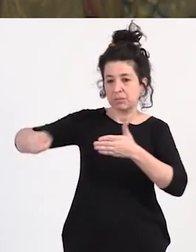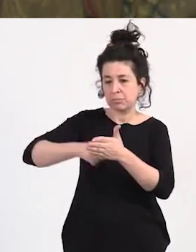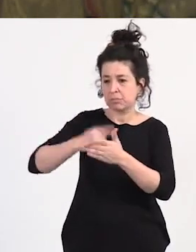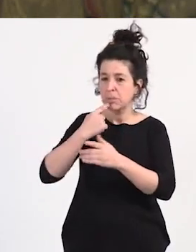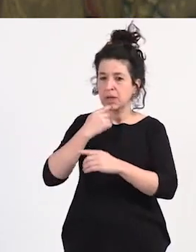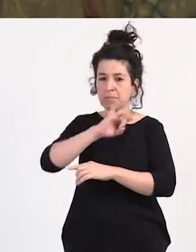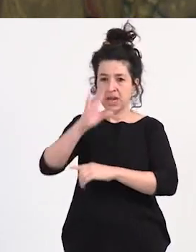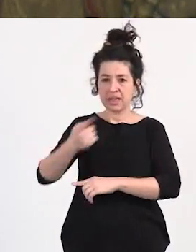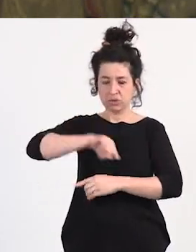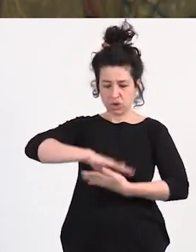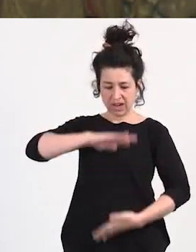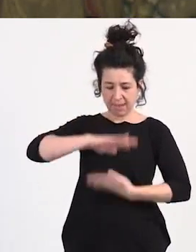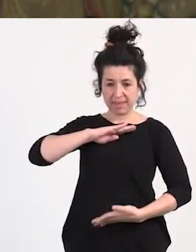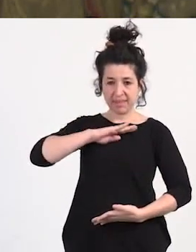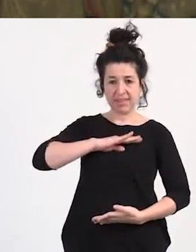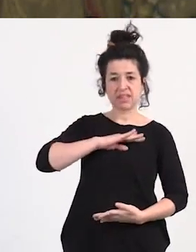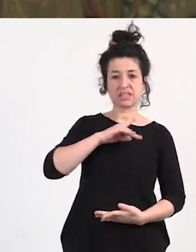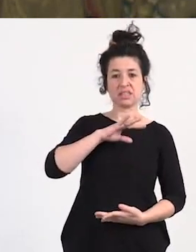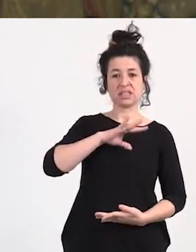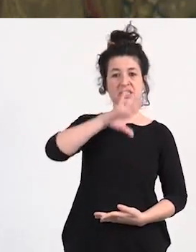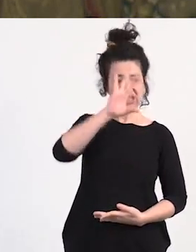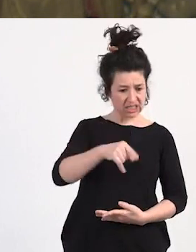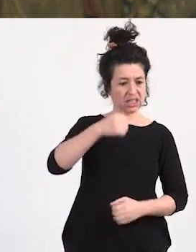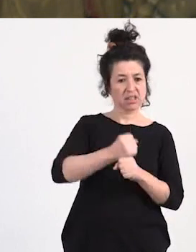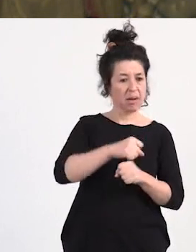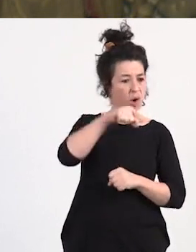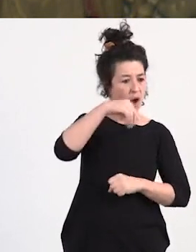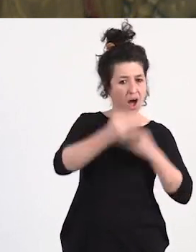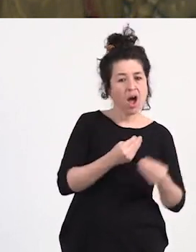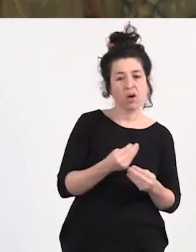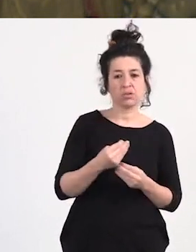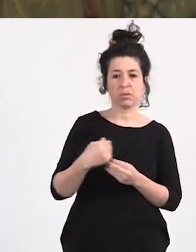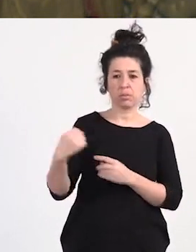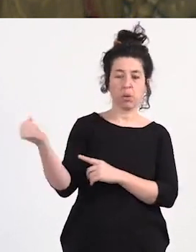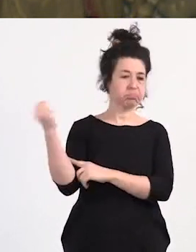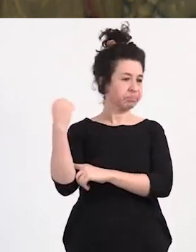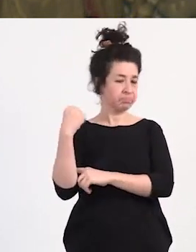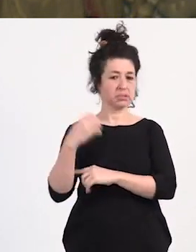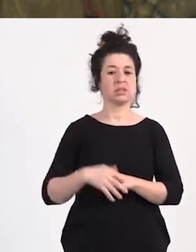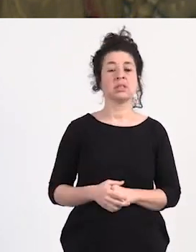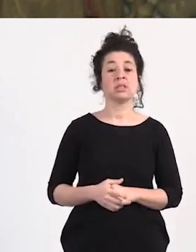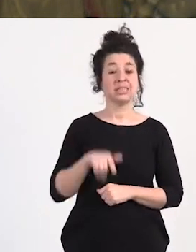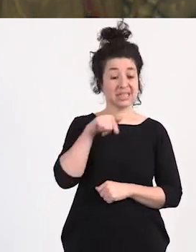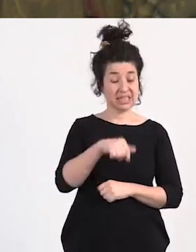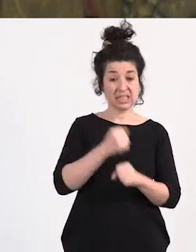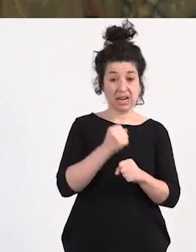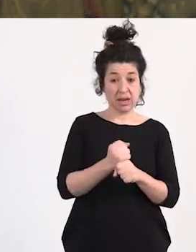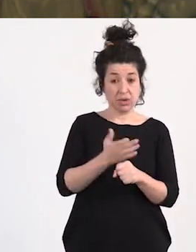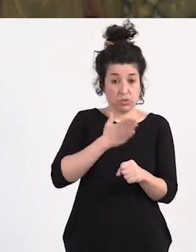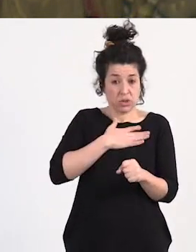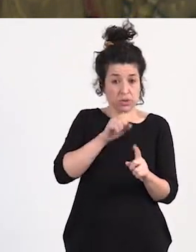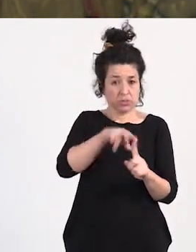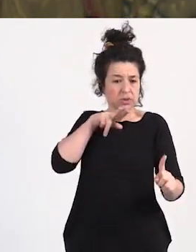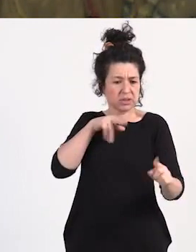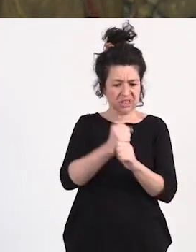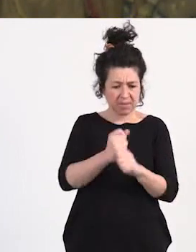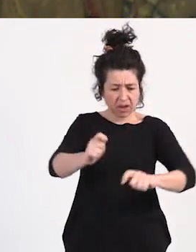que tenemos de poder decir sí ejercemos este trabajo este trabajo que a nosotras desde nuestro punto de vista